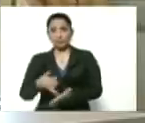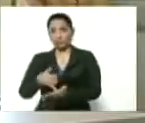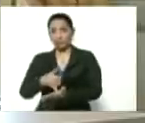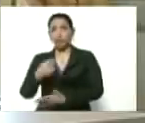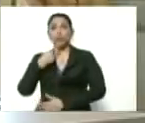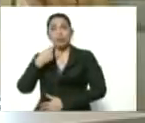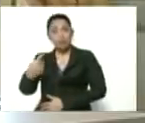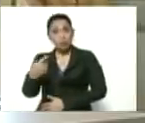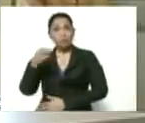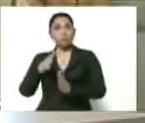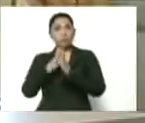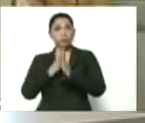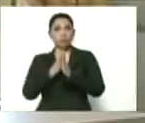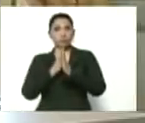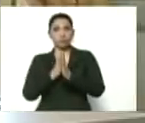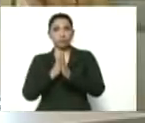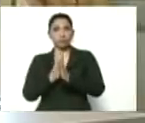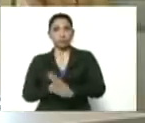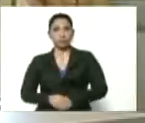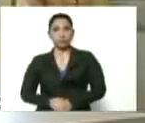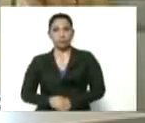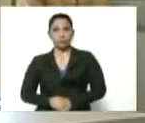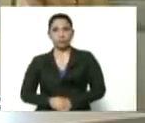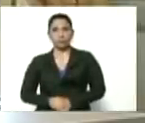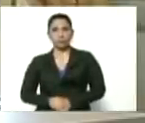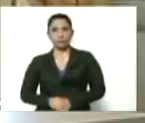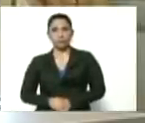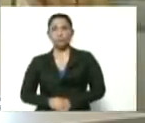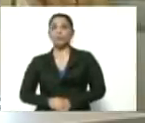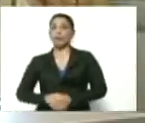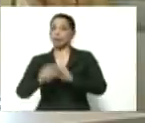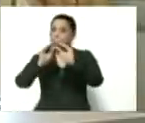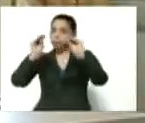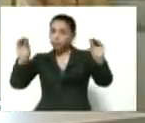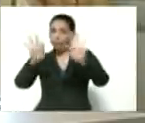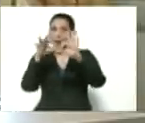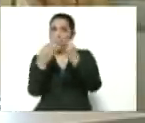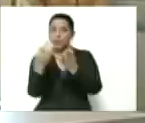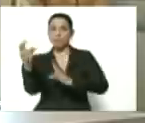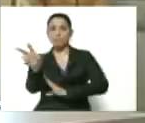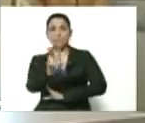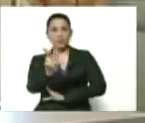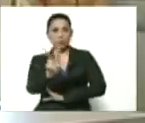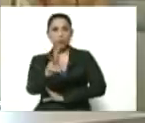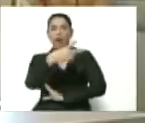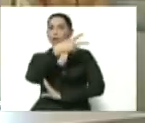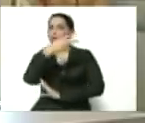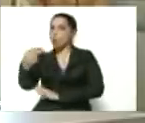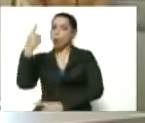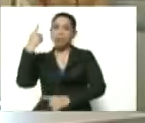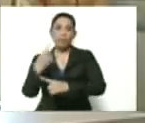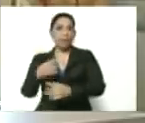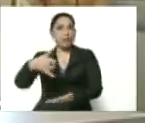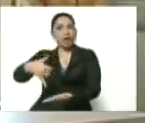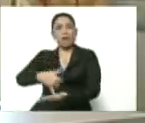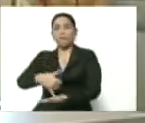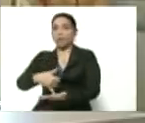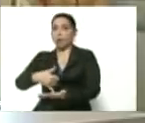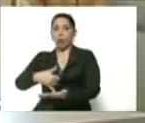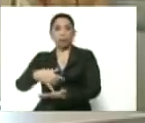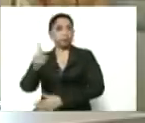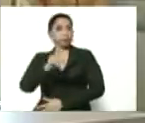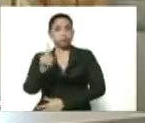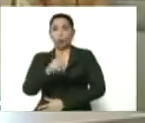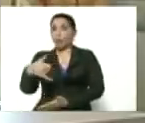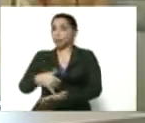a ustedes, con plena conciencia, a la familia, me dirijo a la familia venezolana. No aflojen. No